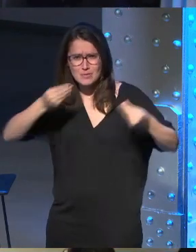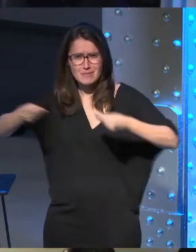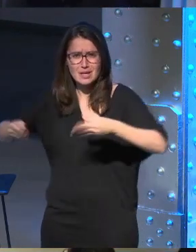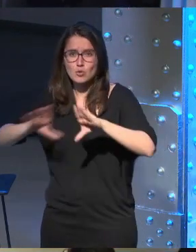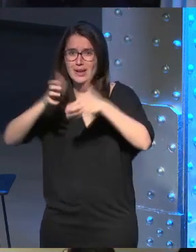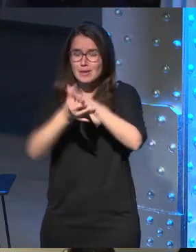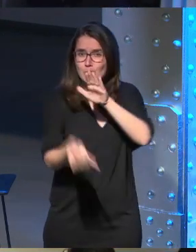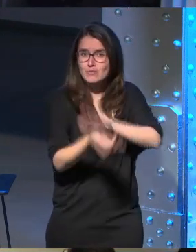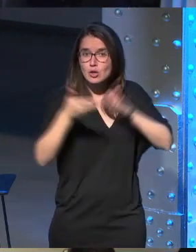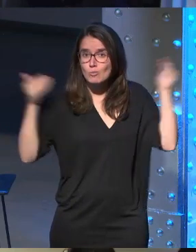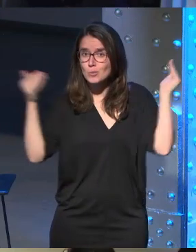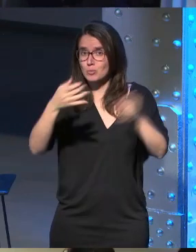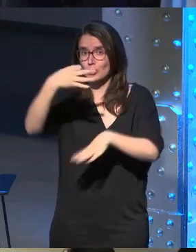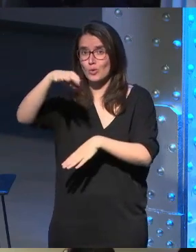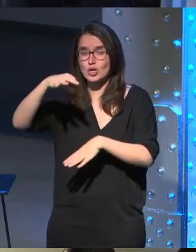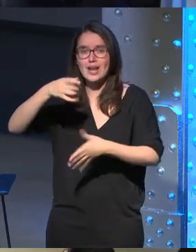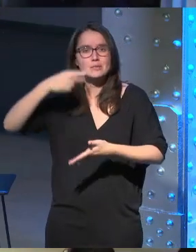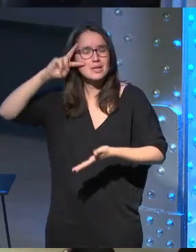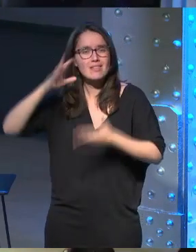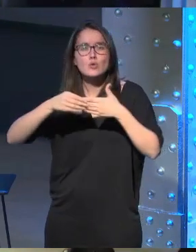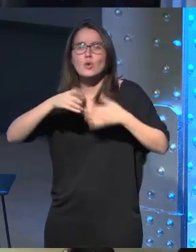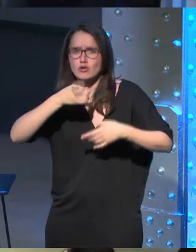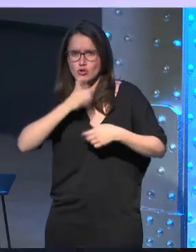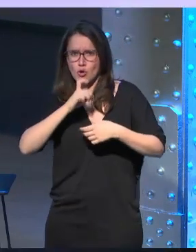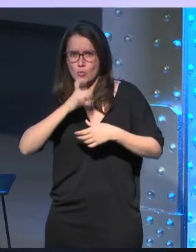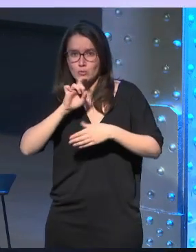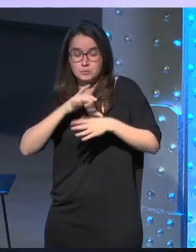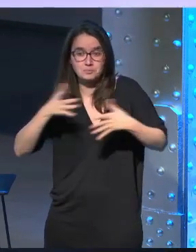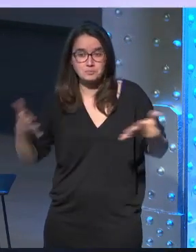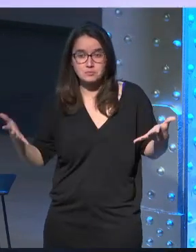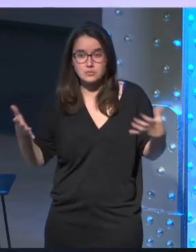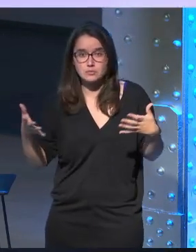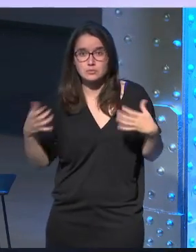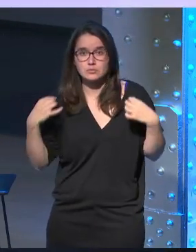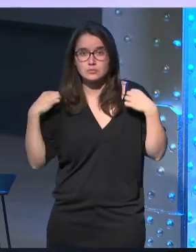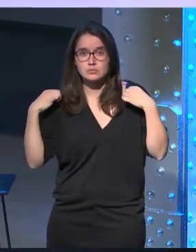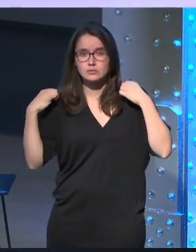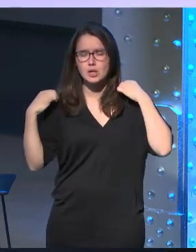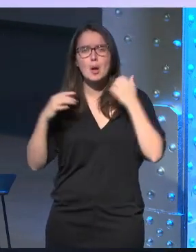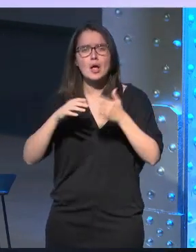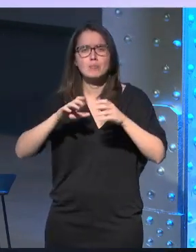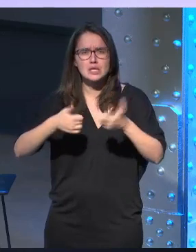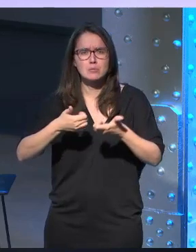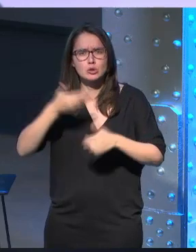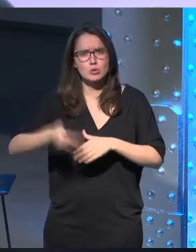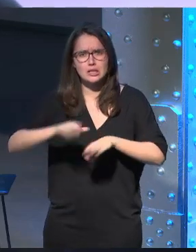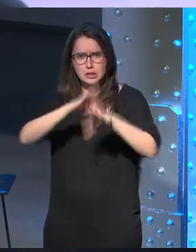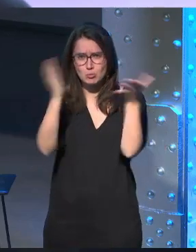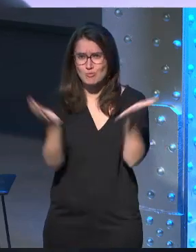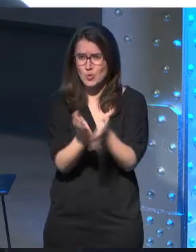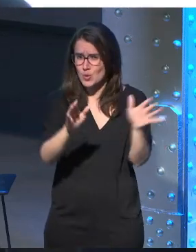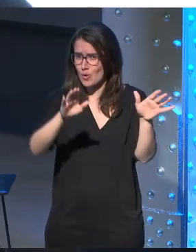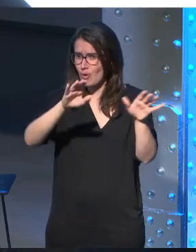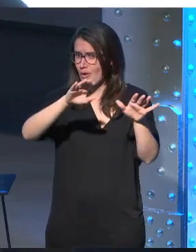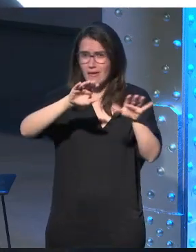solamente que pensaba en cómo era la experiencia de usuario y bueno empezamos a ser relevantes en el mercado internacional Vareyetti nos